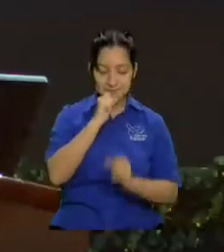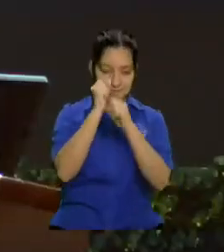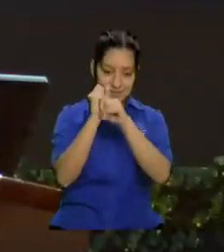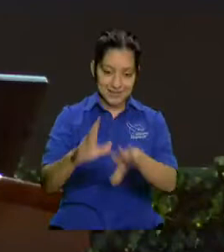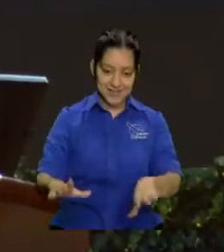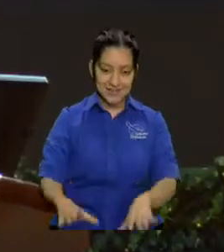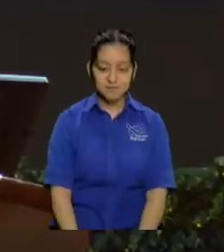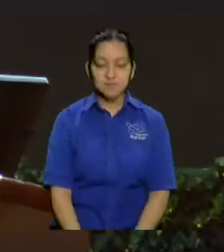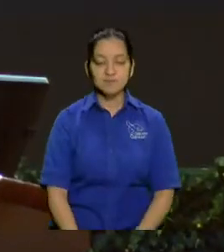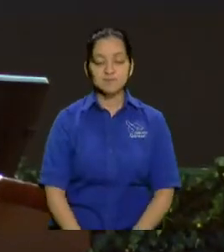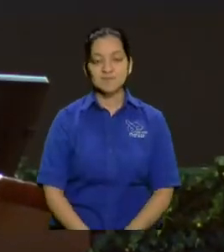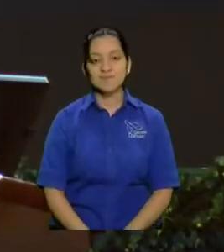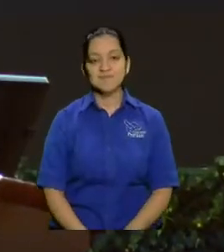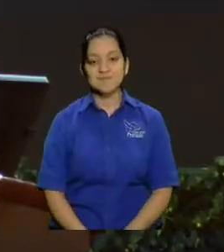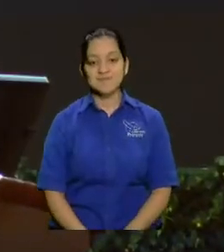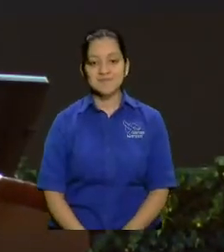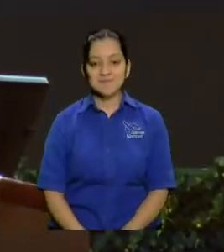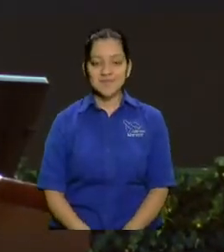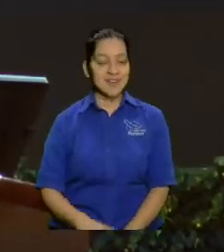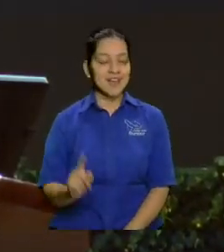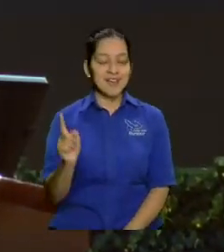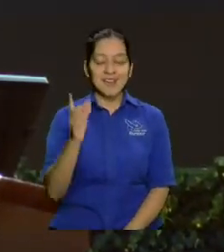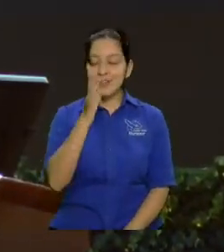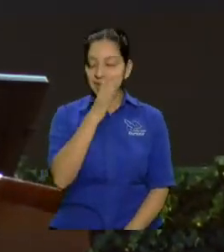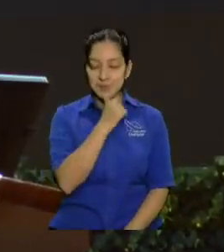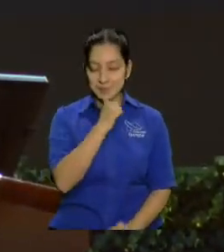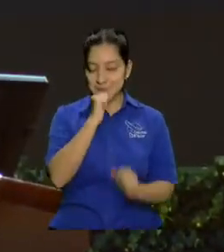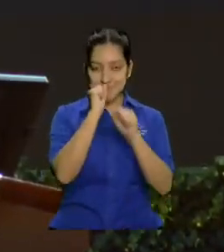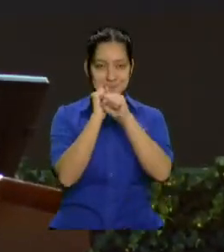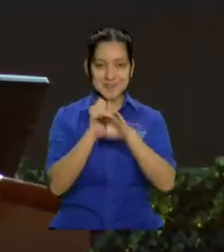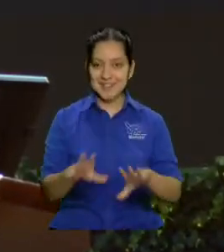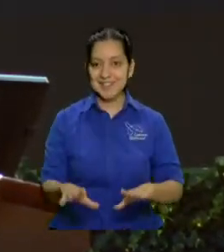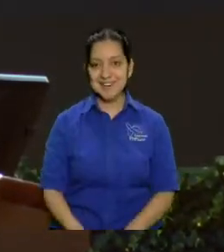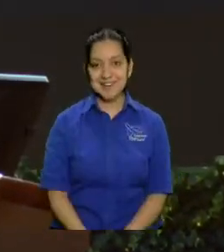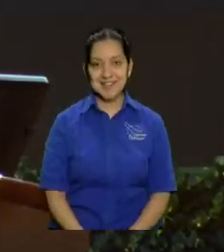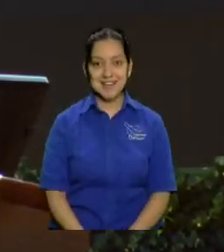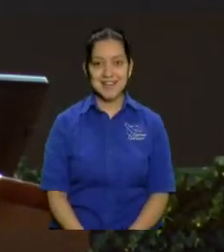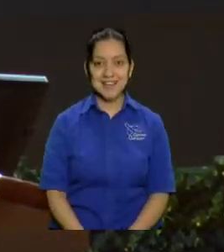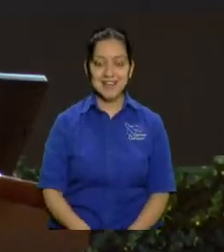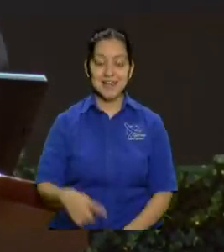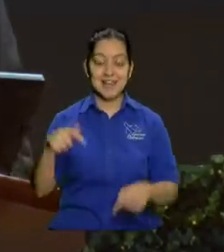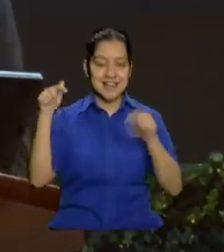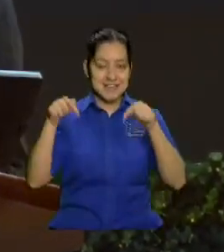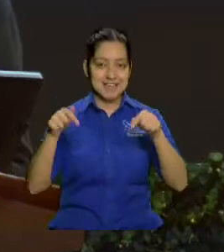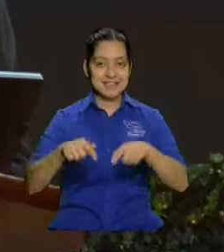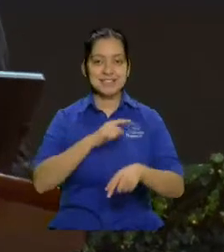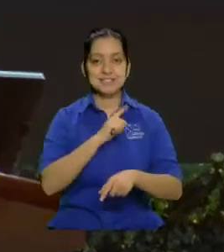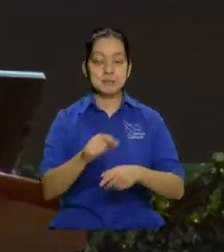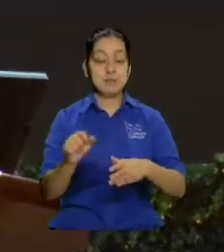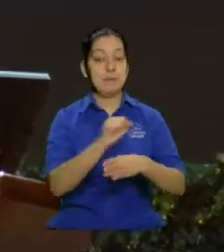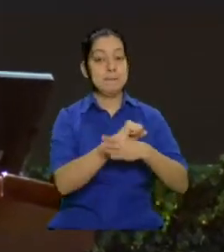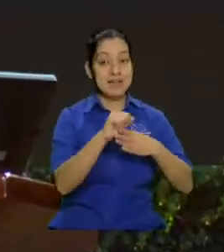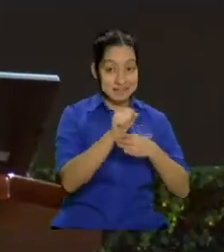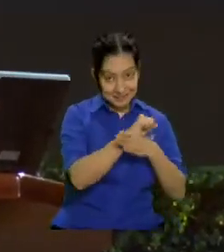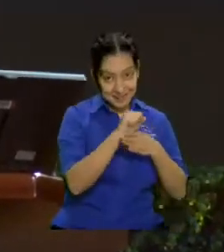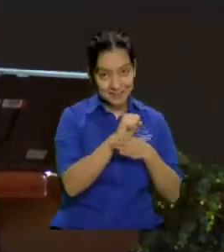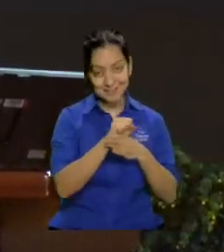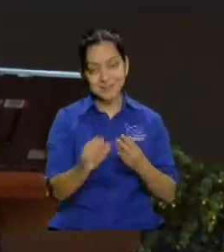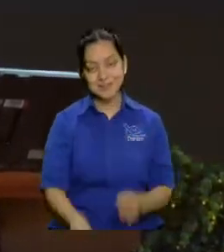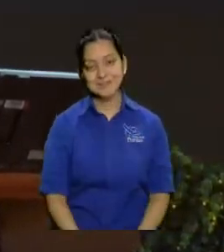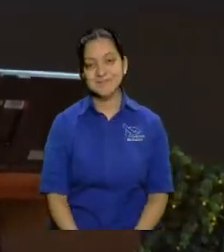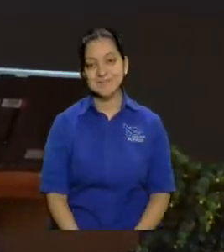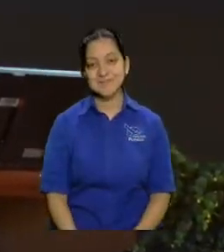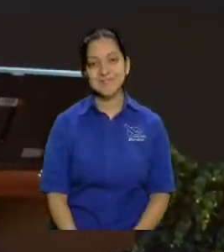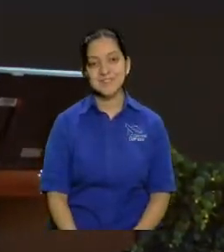al que tiene la pared, esa no te la puedes perder, no te la puedes perder. Aquí solo estás ensayando con la santa cena de acá, ¿verdad? Bueno,